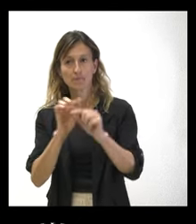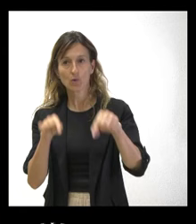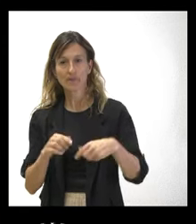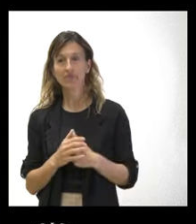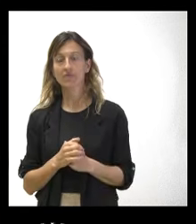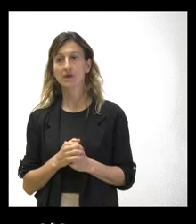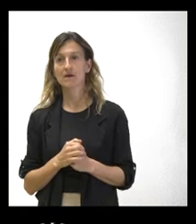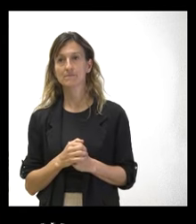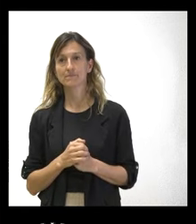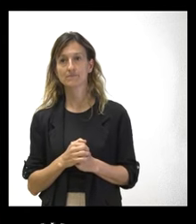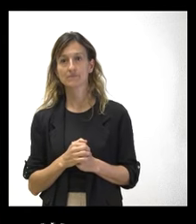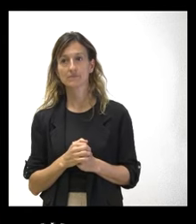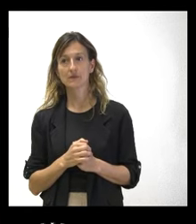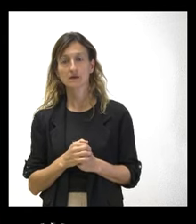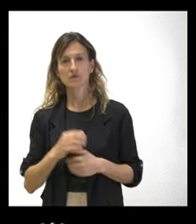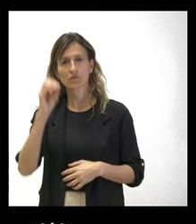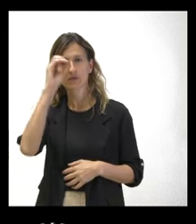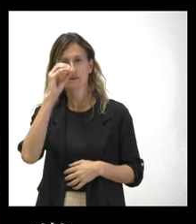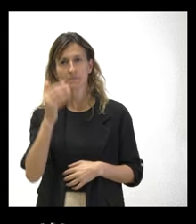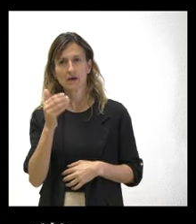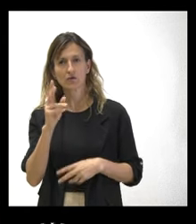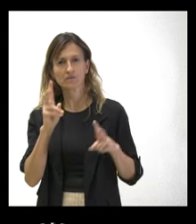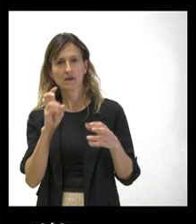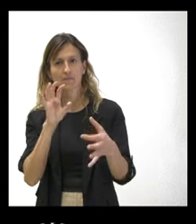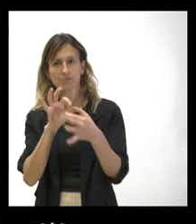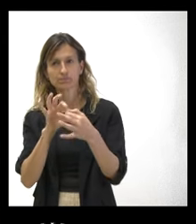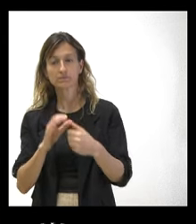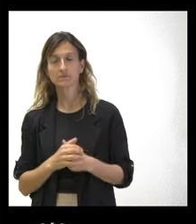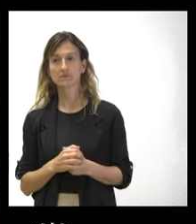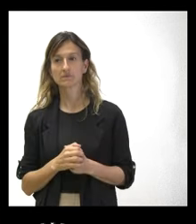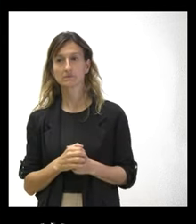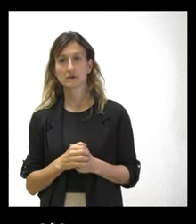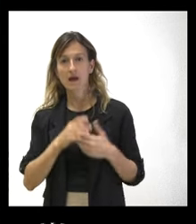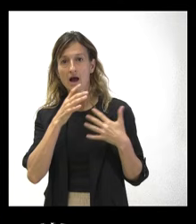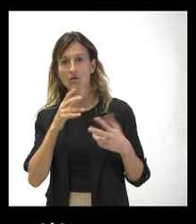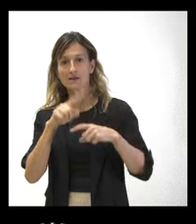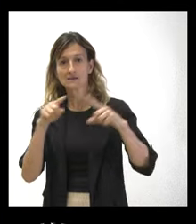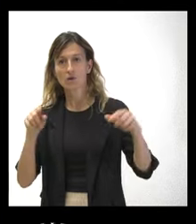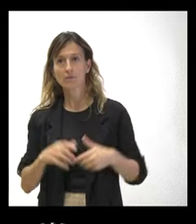me gustaría saber cómo se valoraría un movimiento de ese tipo si se viera actualmente en Segovia.